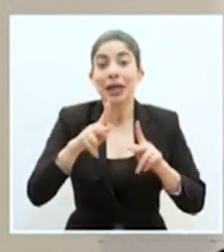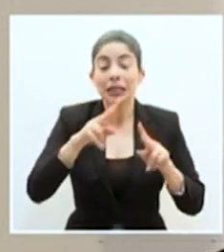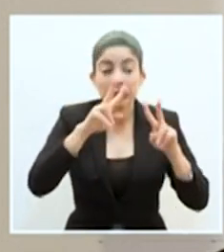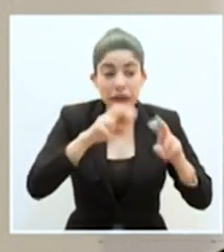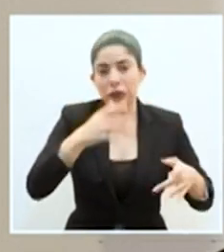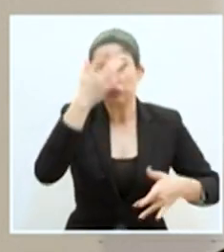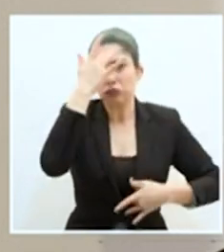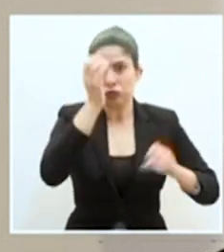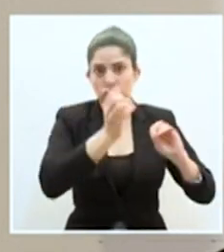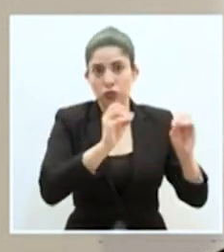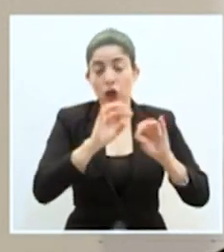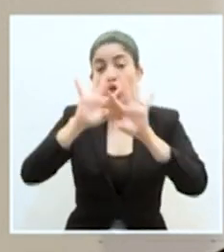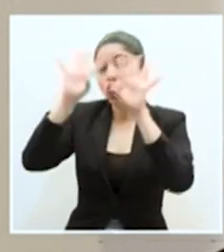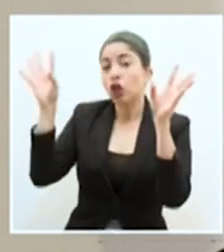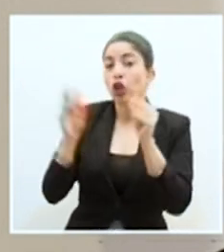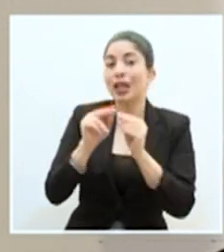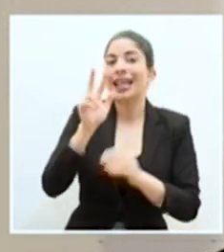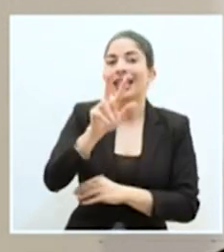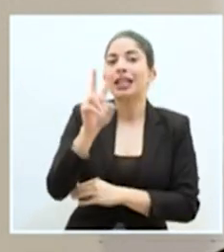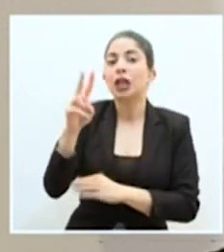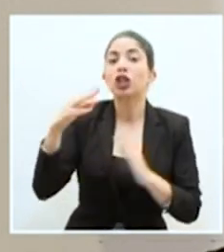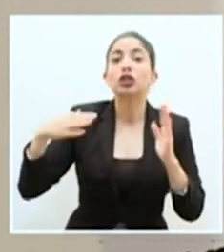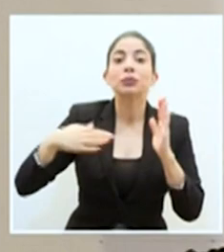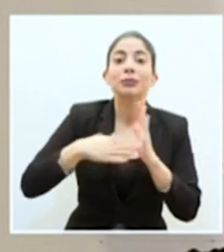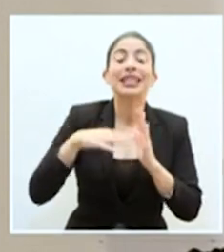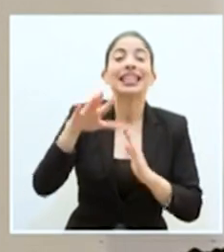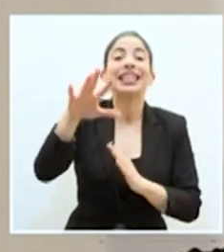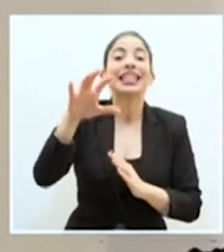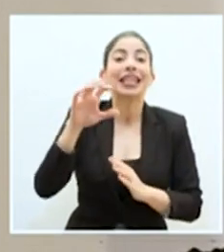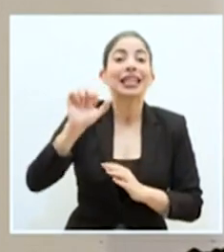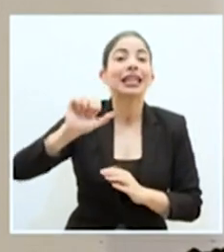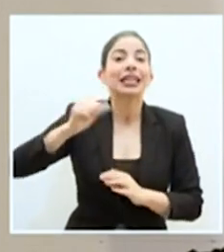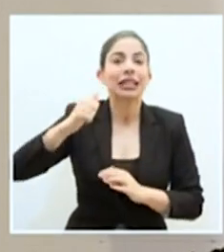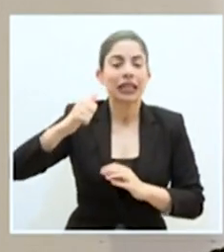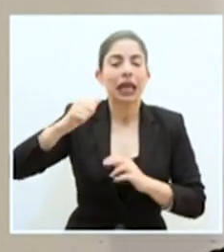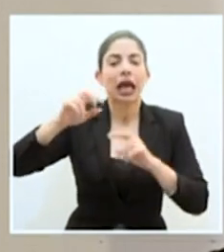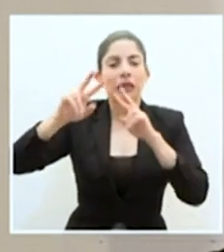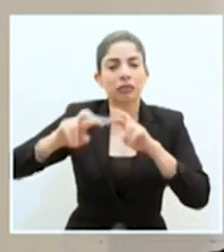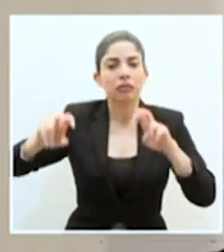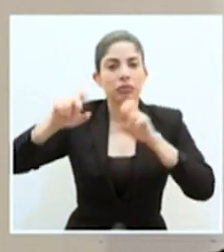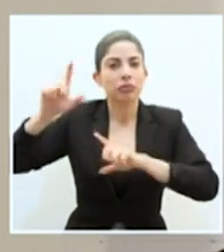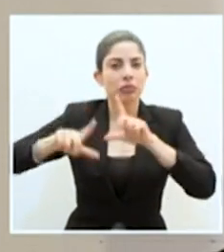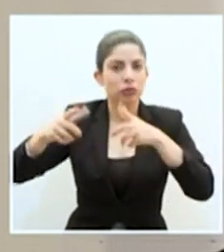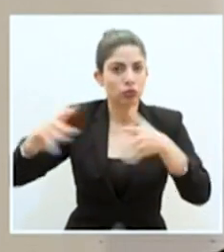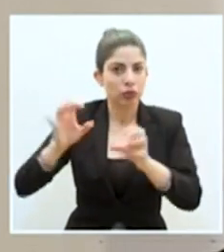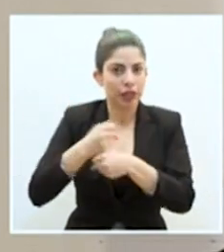se han procesado un total de 32 mil 510 muestras.